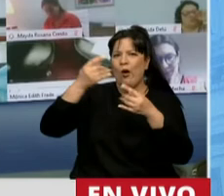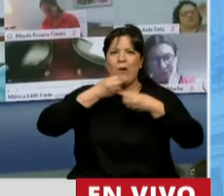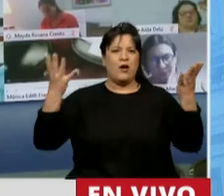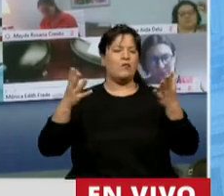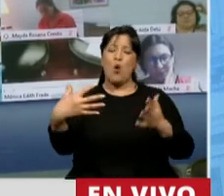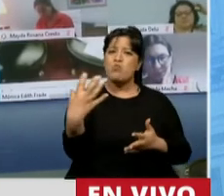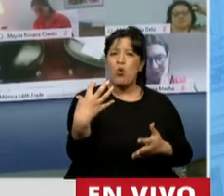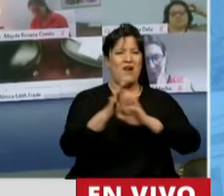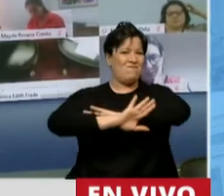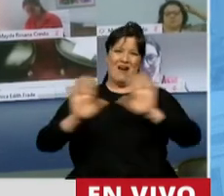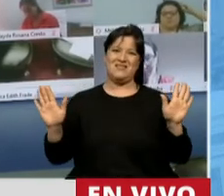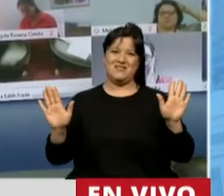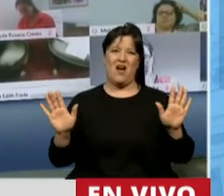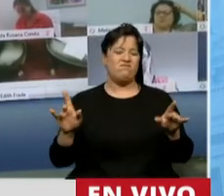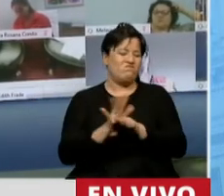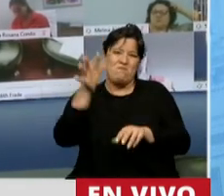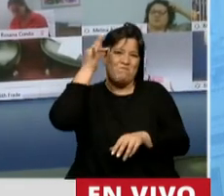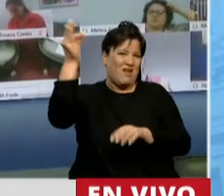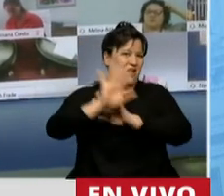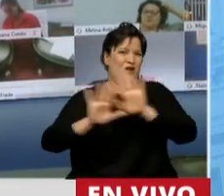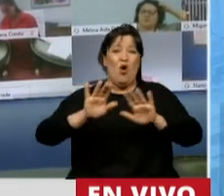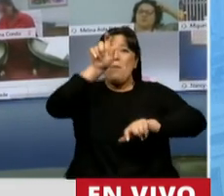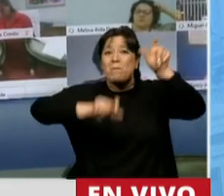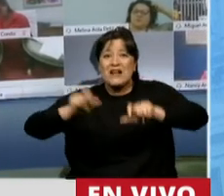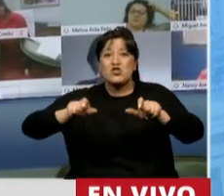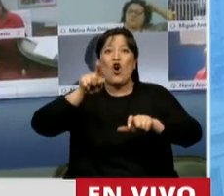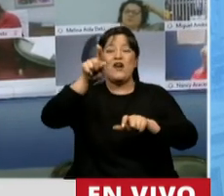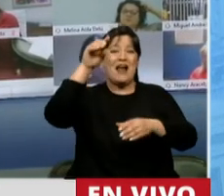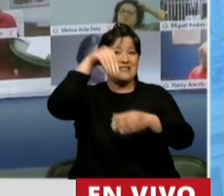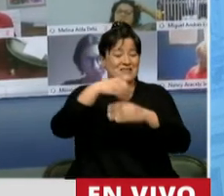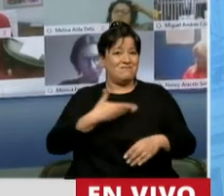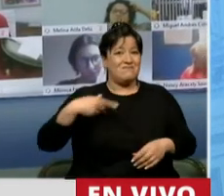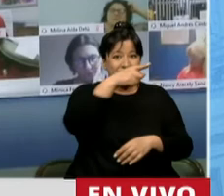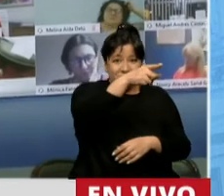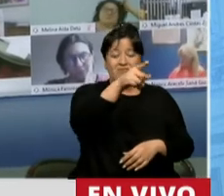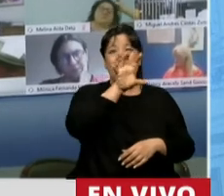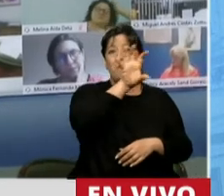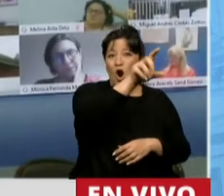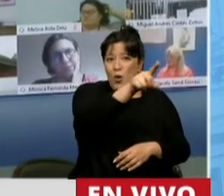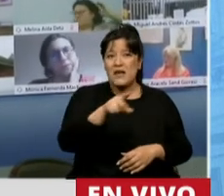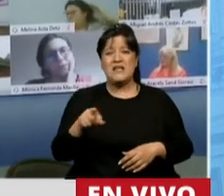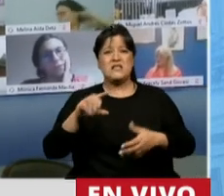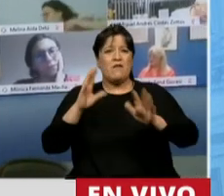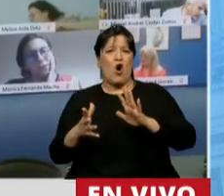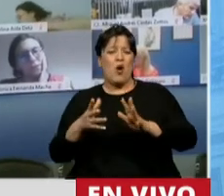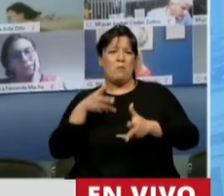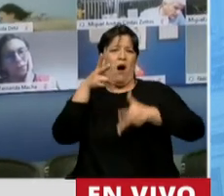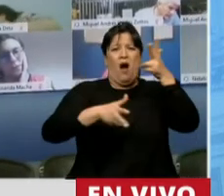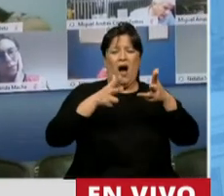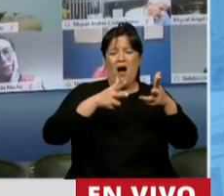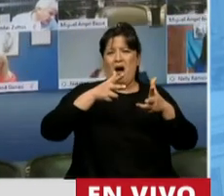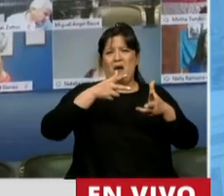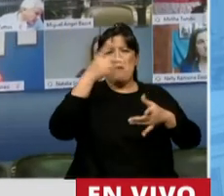podemos permitir que el gobierno provincial, emulando al gobierno nacional, haga de la demagogia, de la